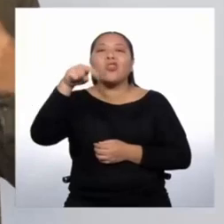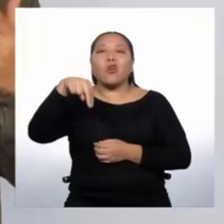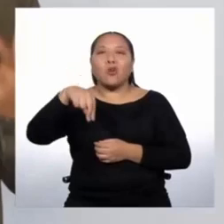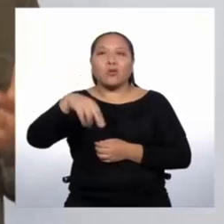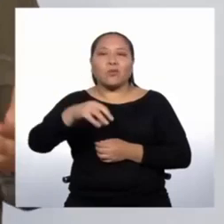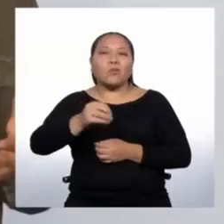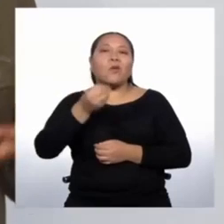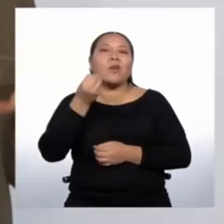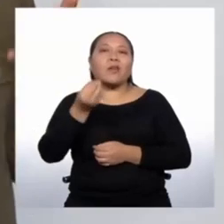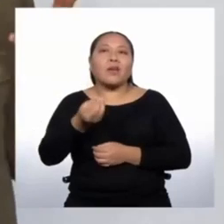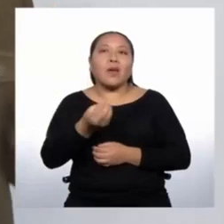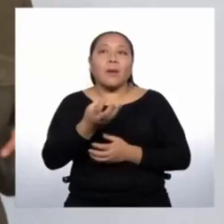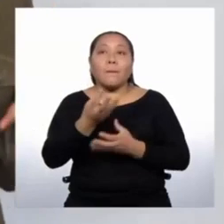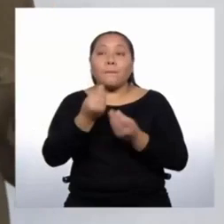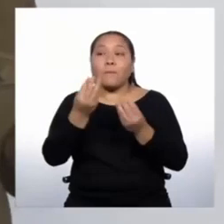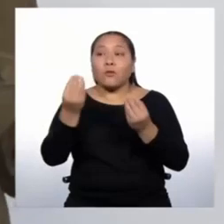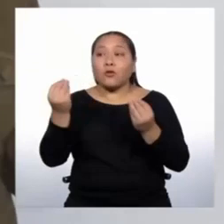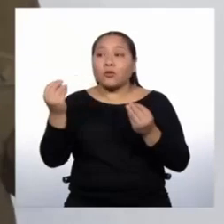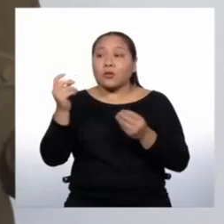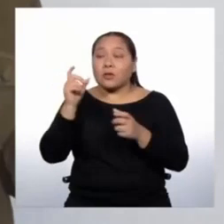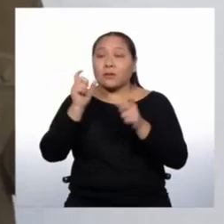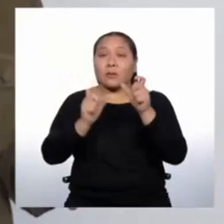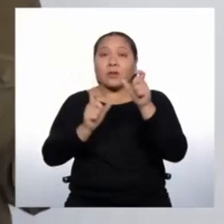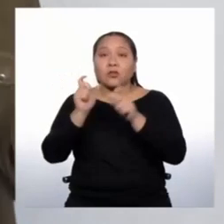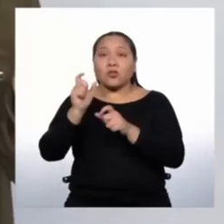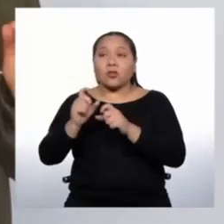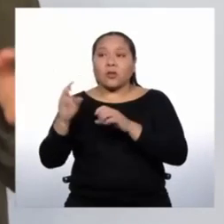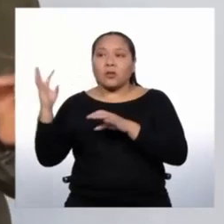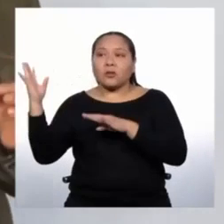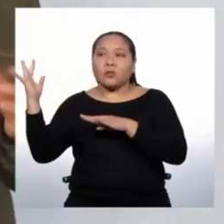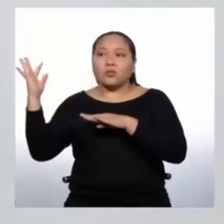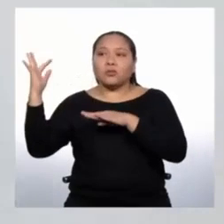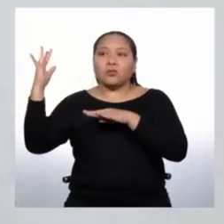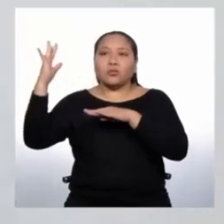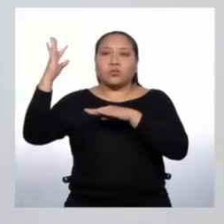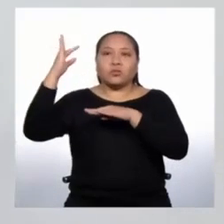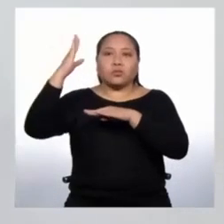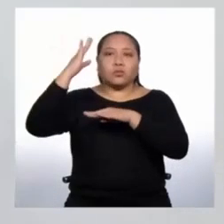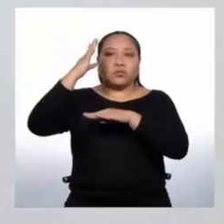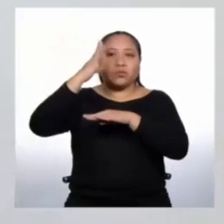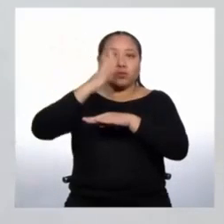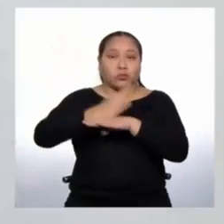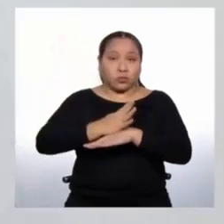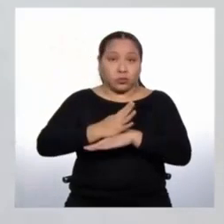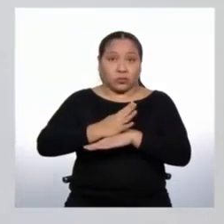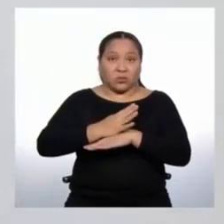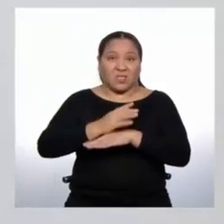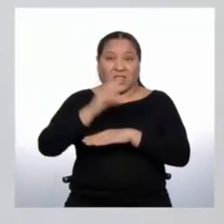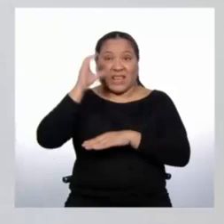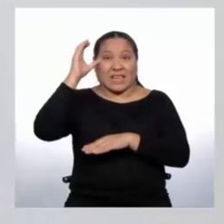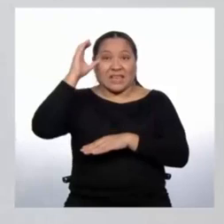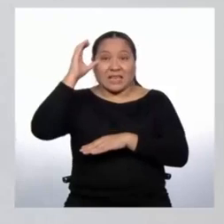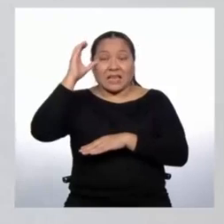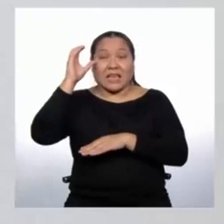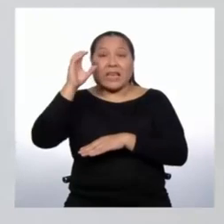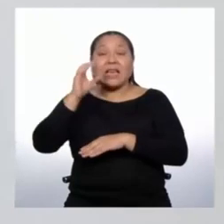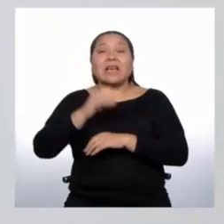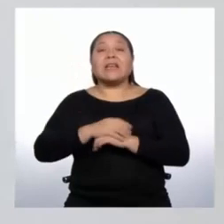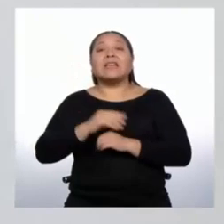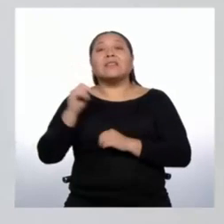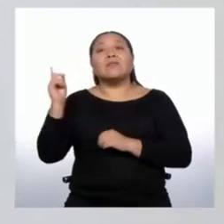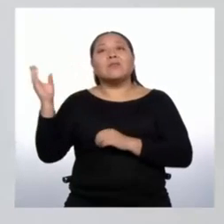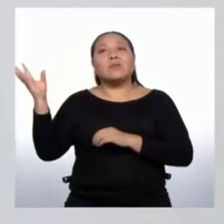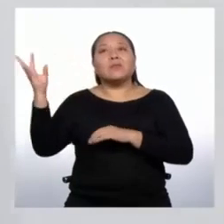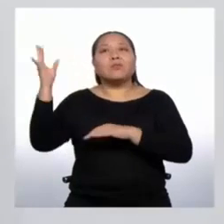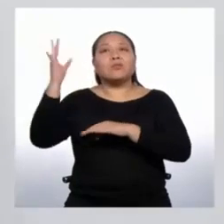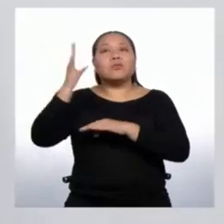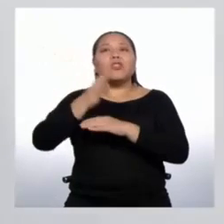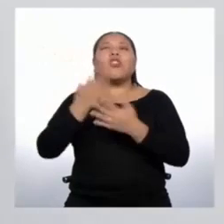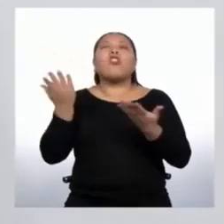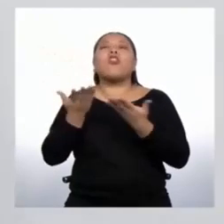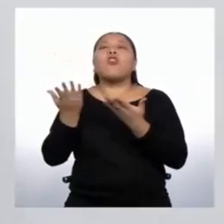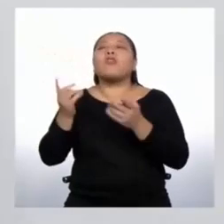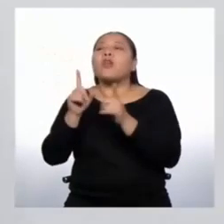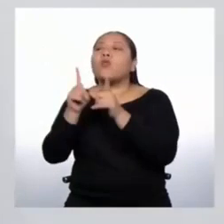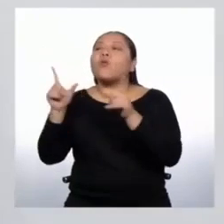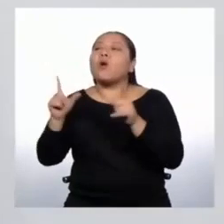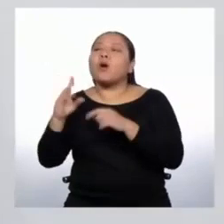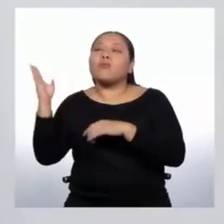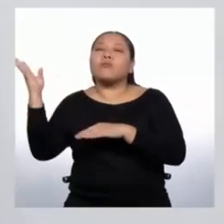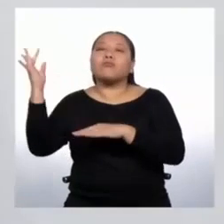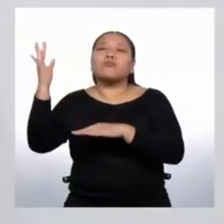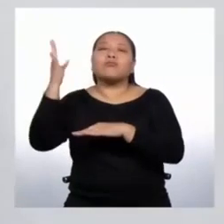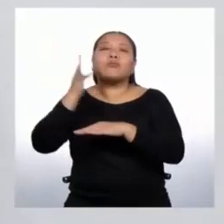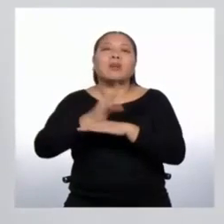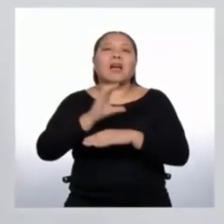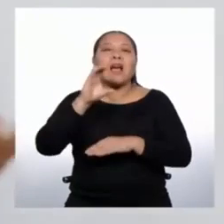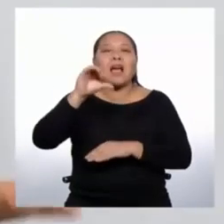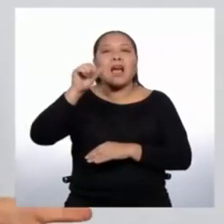porque la mayoría de los inmigrantes chinos que llegaron al Perú en el siglo XIX vinieron de Cantón. Ustedes se